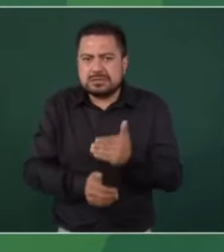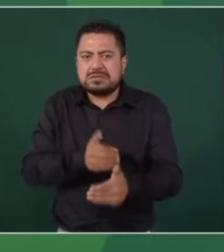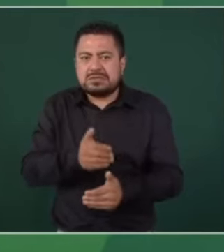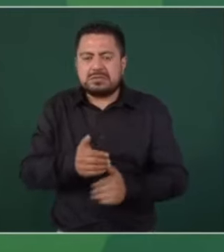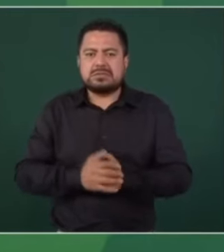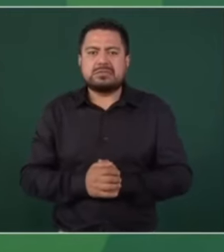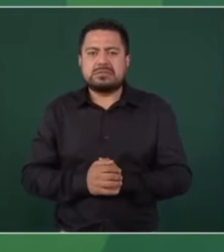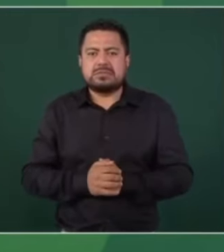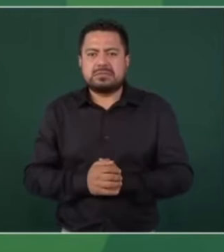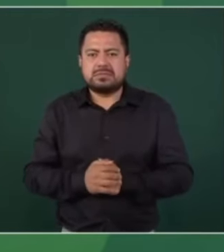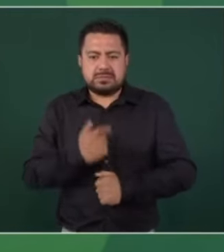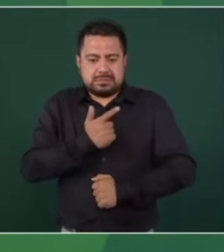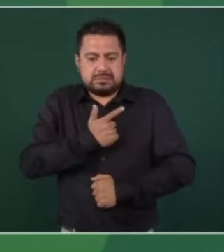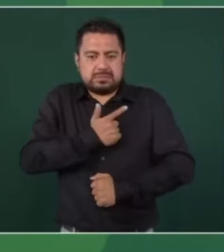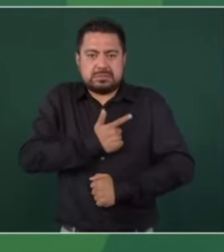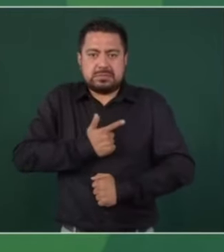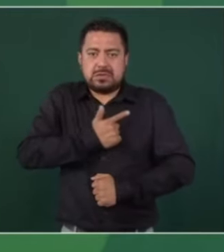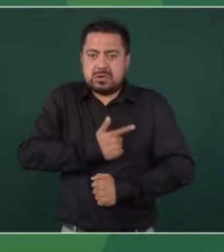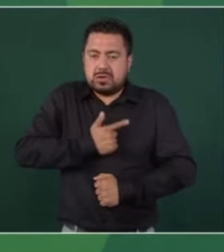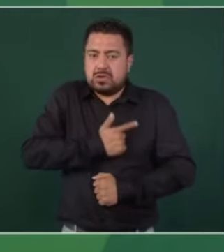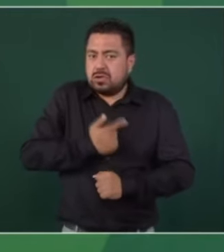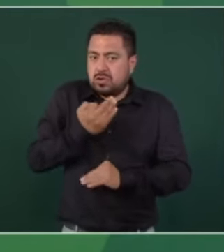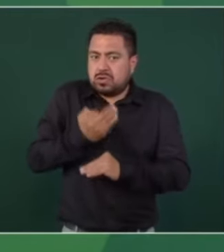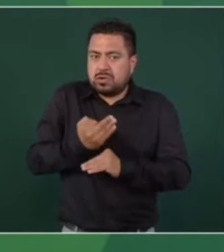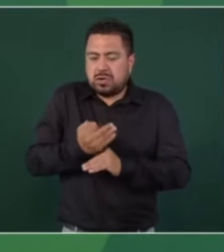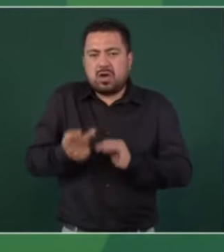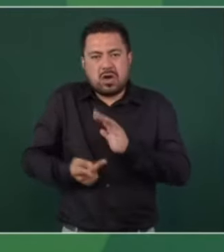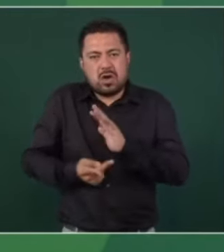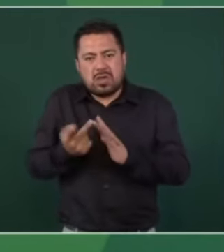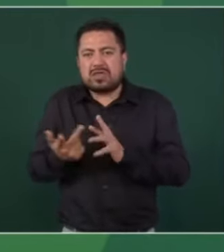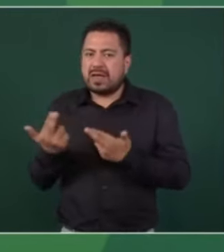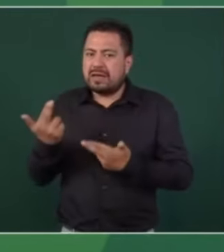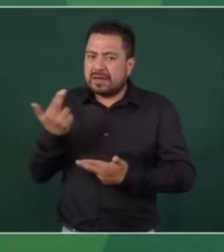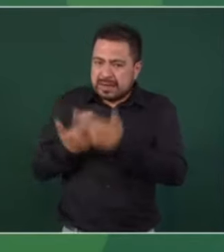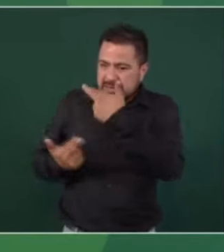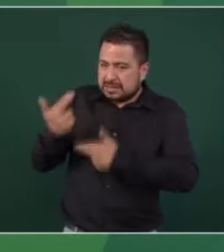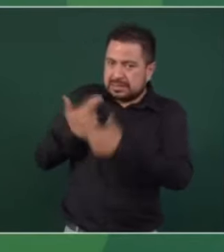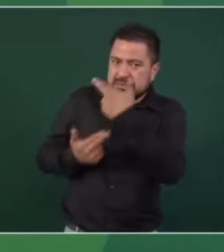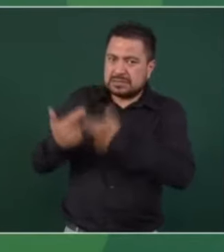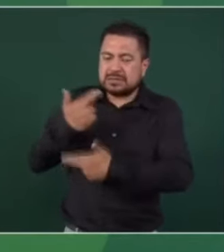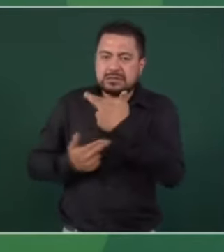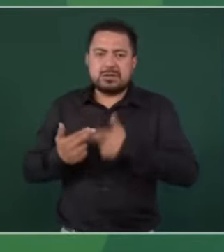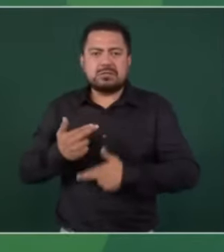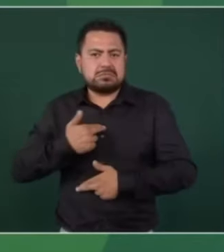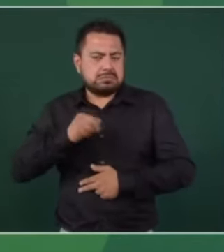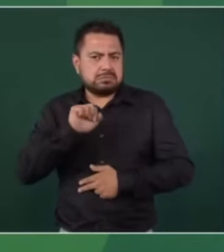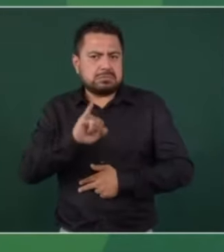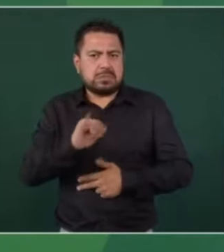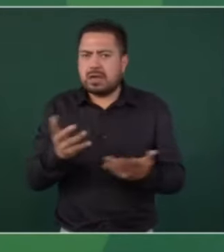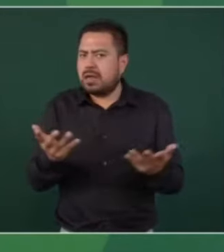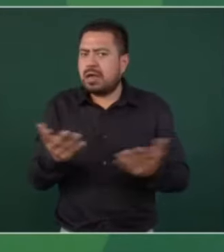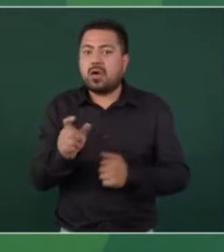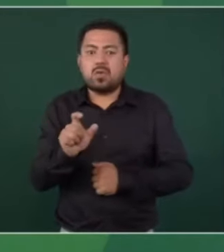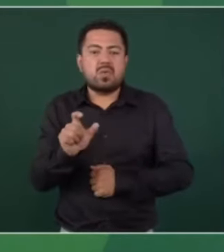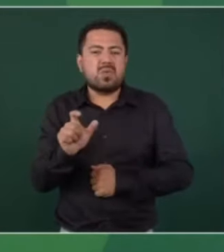Me gustaría que regresáramos, vamos a hacerlo, pero que